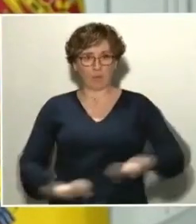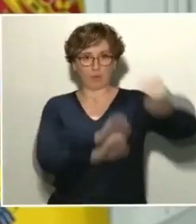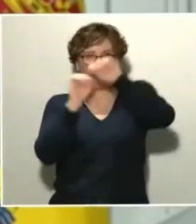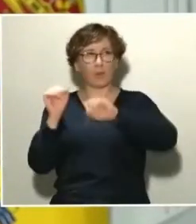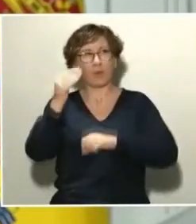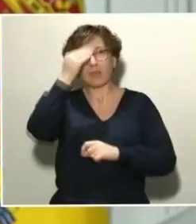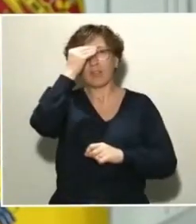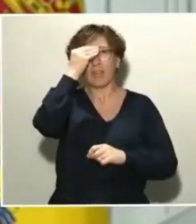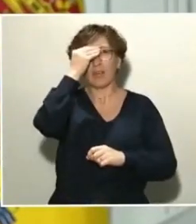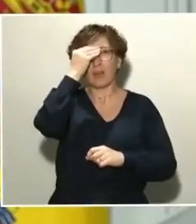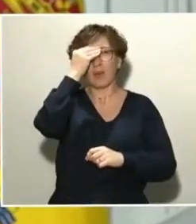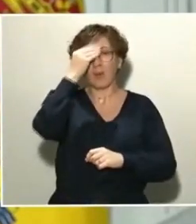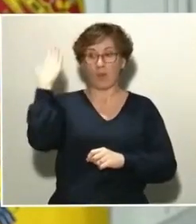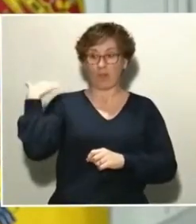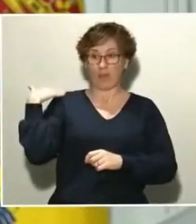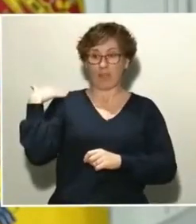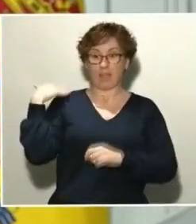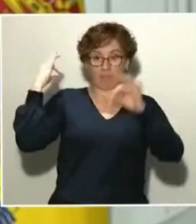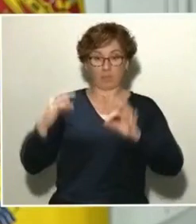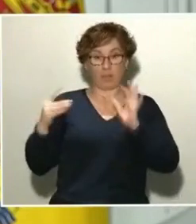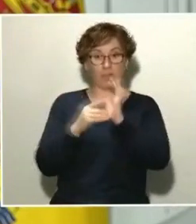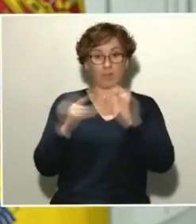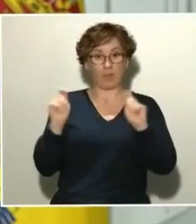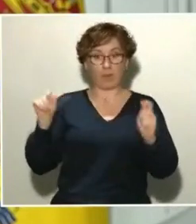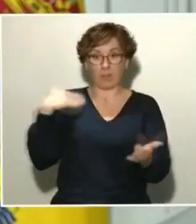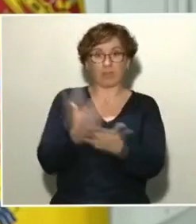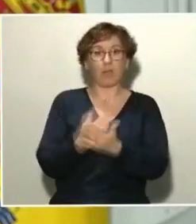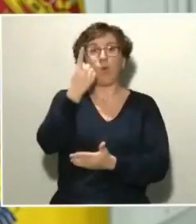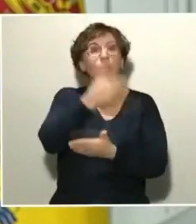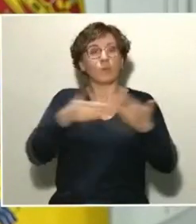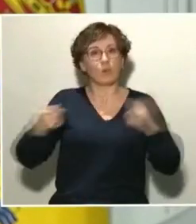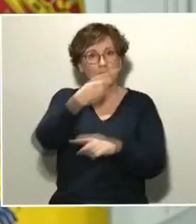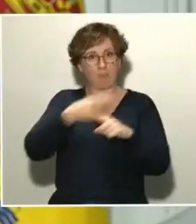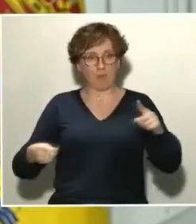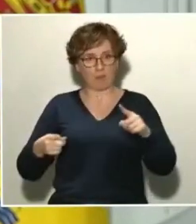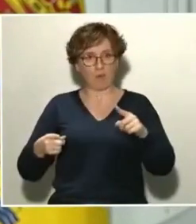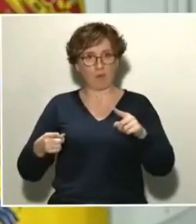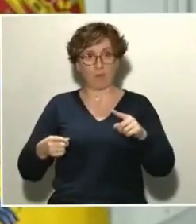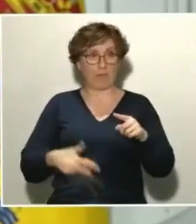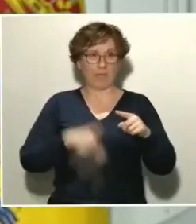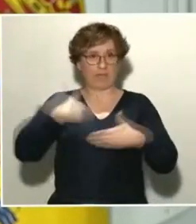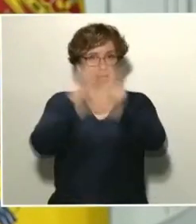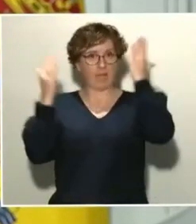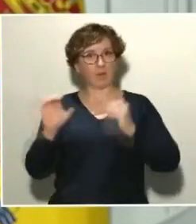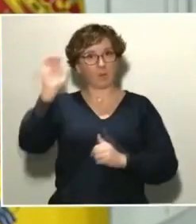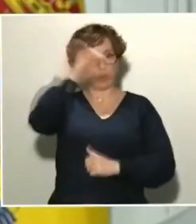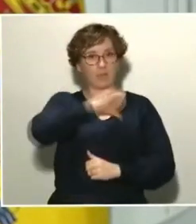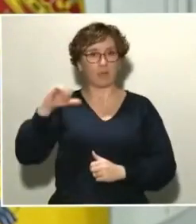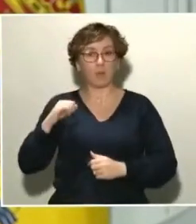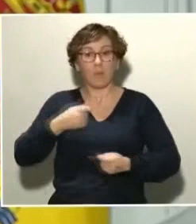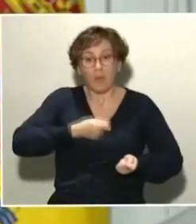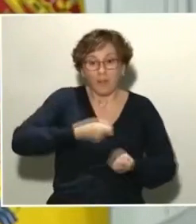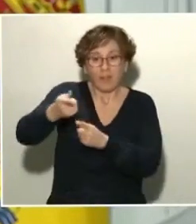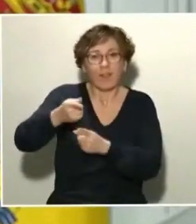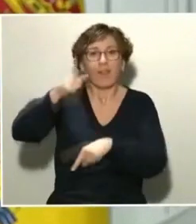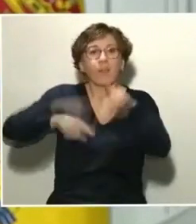decreto de alarma, repartido alrededor de un millón y medio de equipos de protección en el conjunto de comunidades autónomas. Las repartimos donde hacen falta, porque